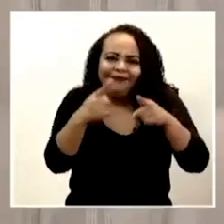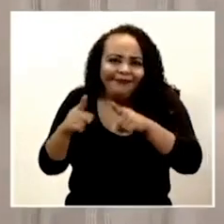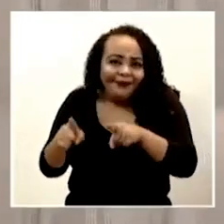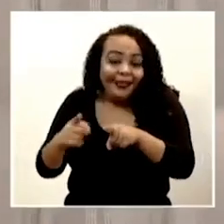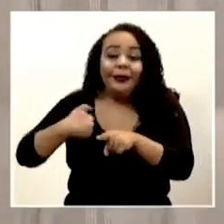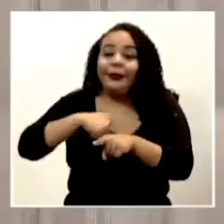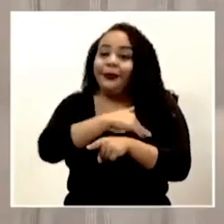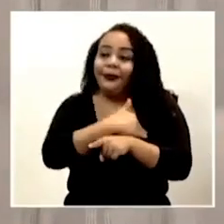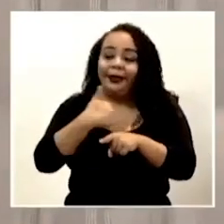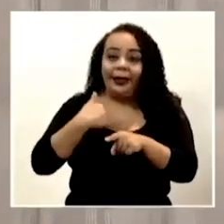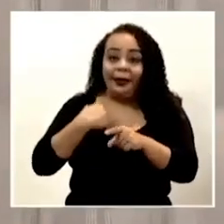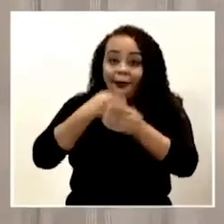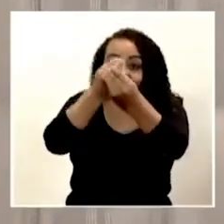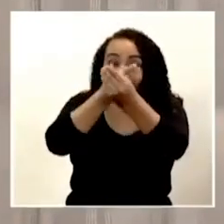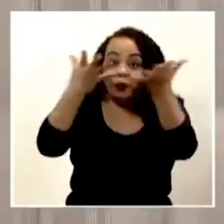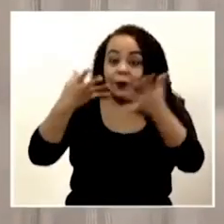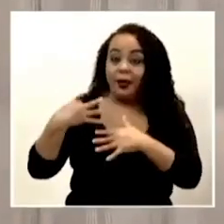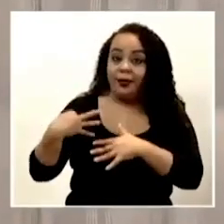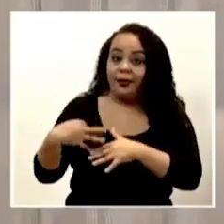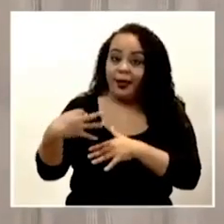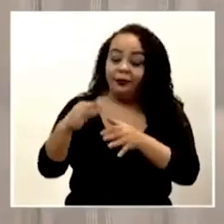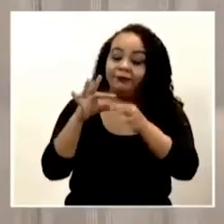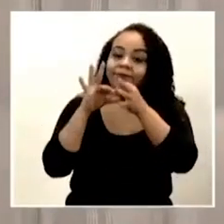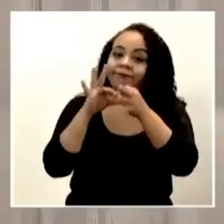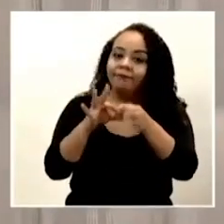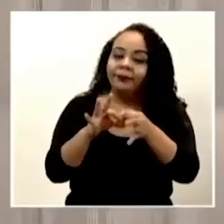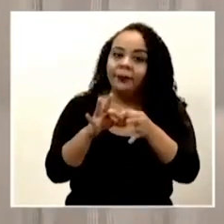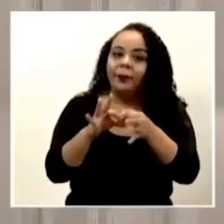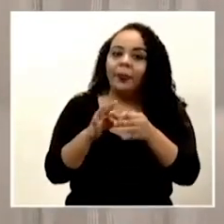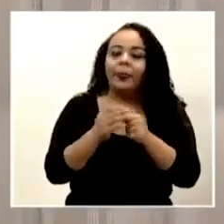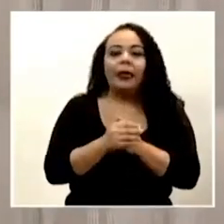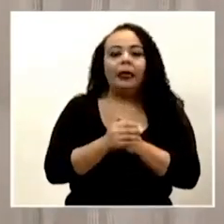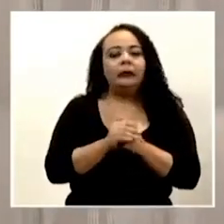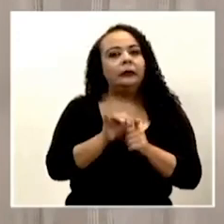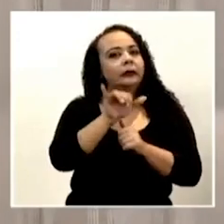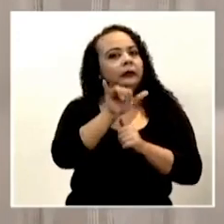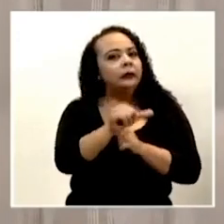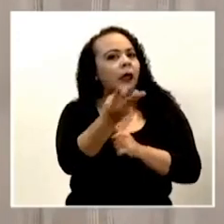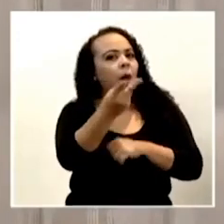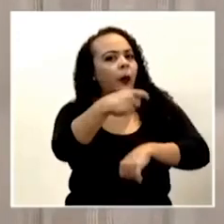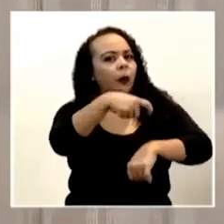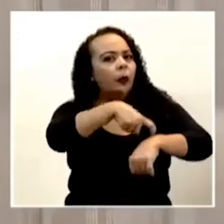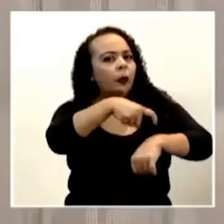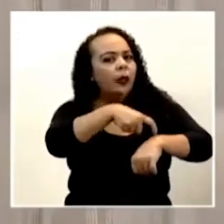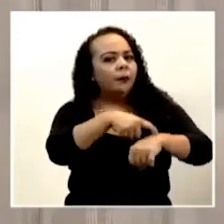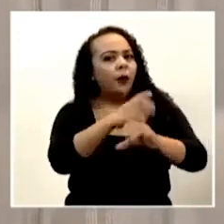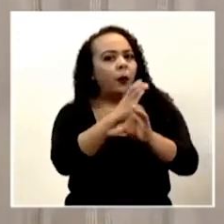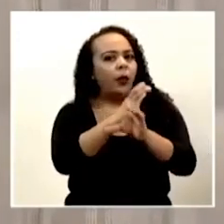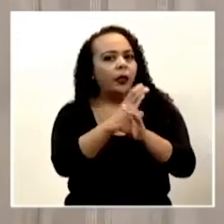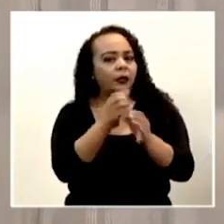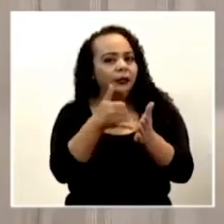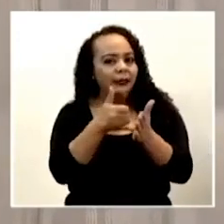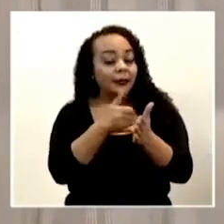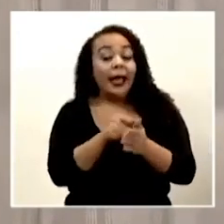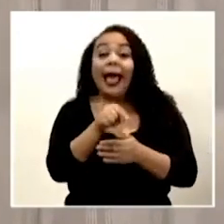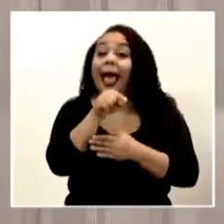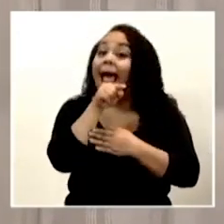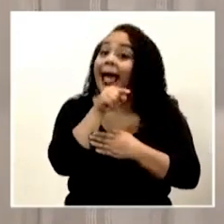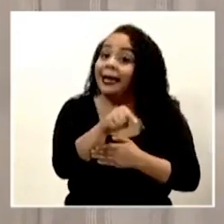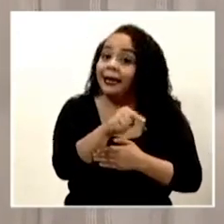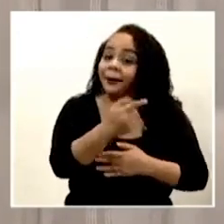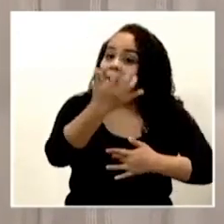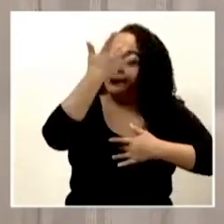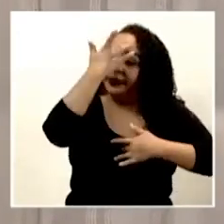tenemos un informe diario sobre las estancias promedio en las unidades de cuidados intensivos, que ahí es donde están los